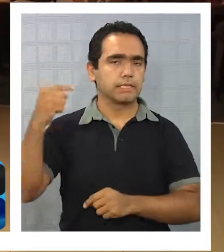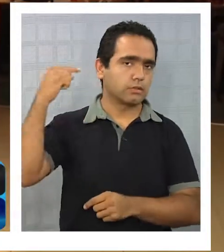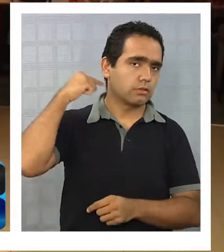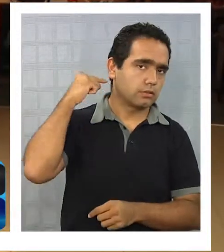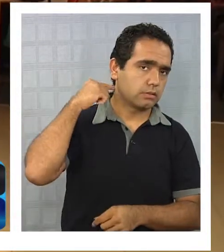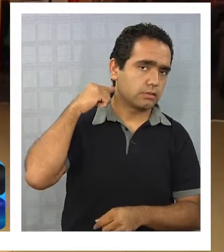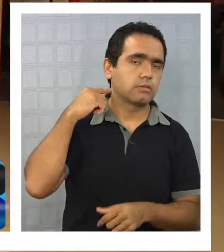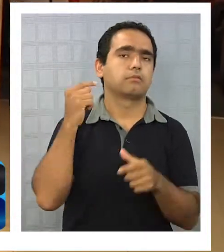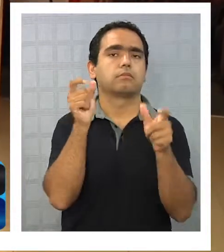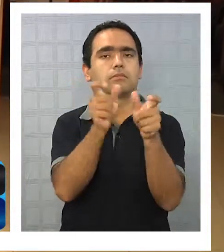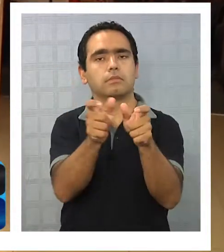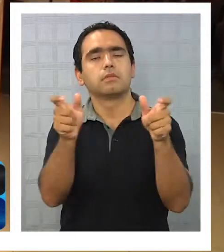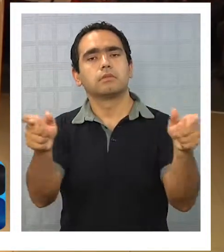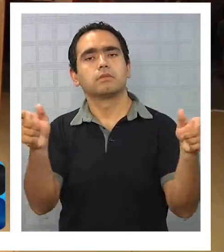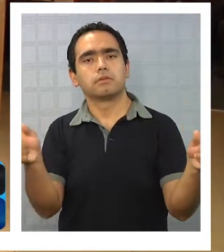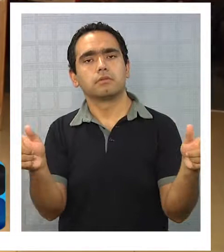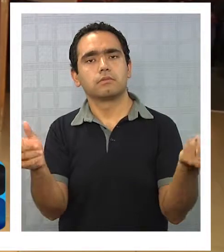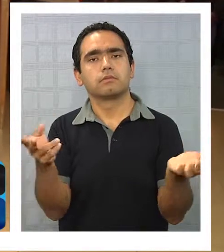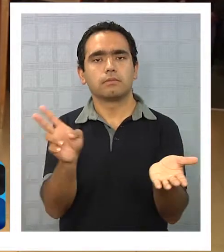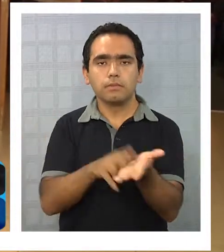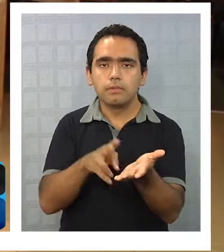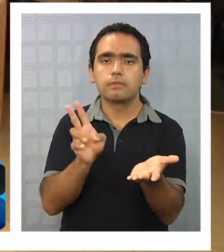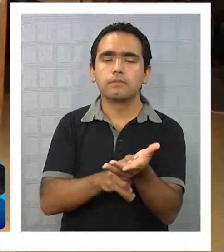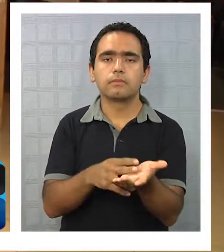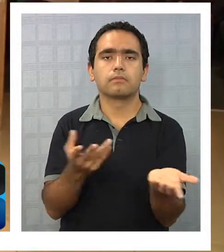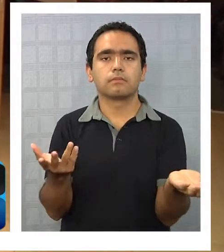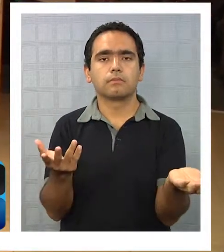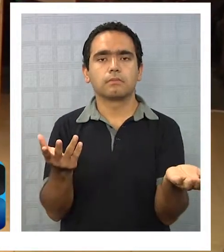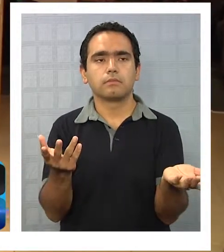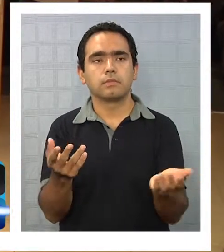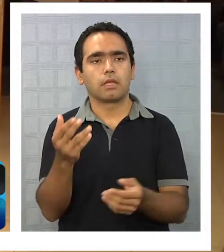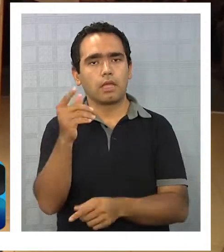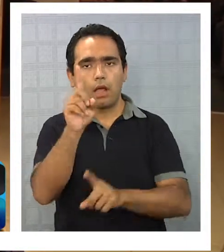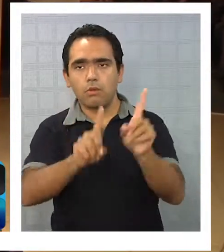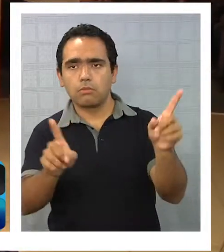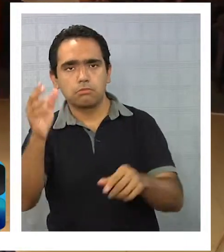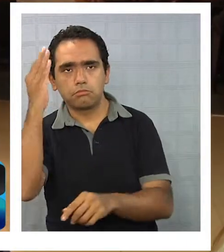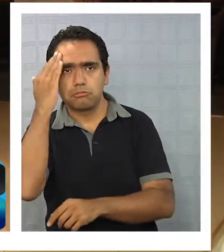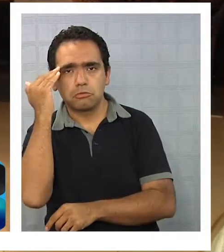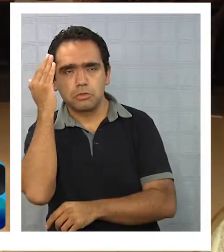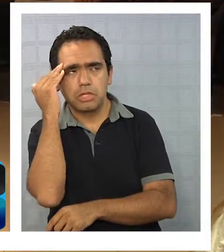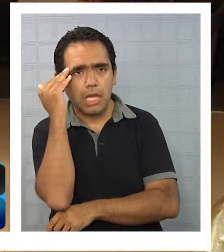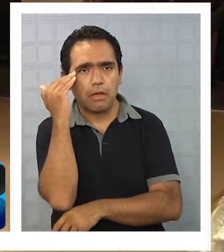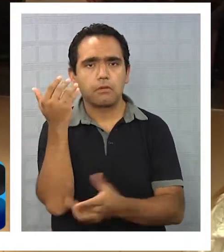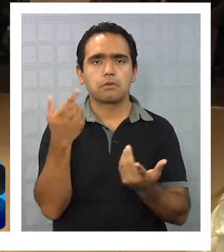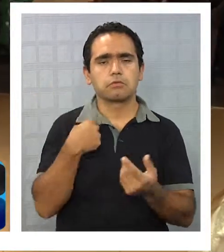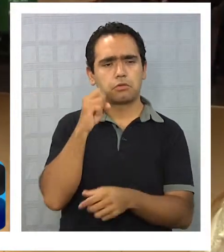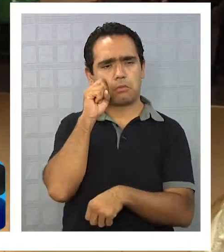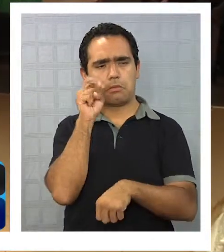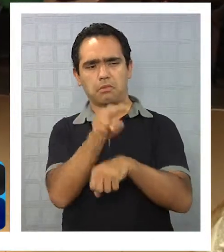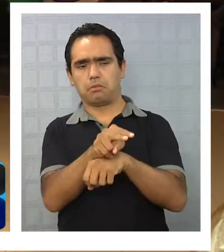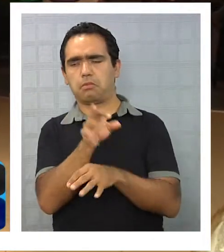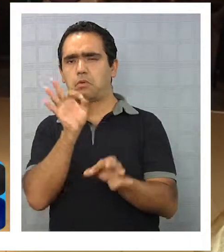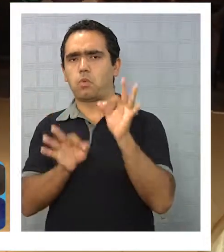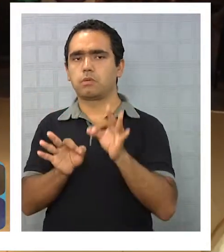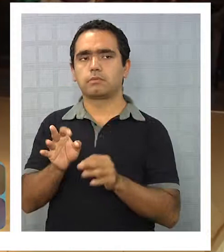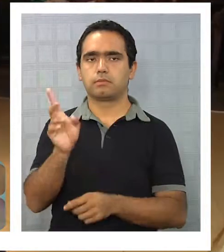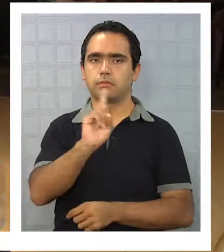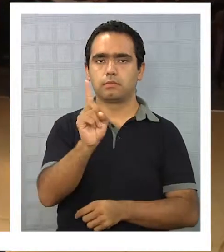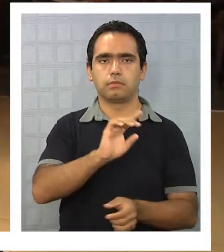cambio y puede concientizar más a la gente que realmente no sabe bien o solo